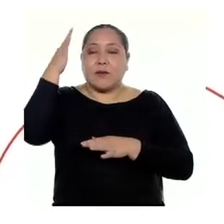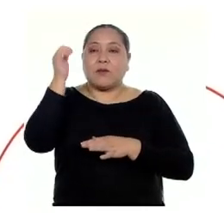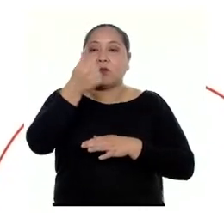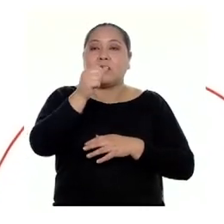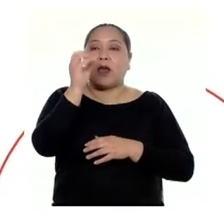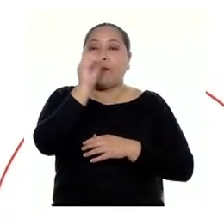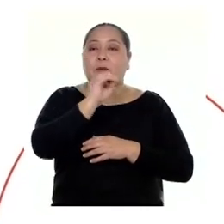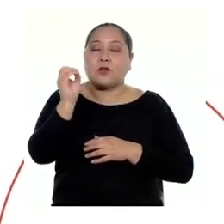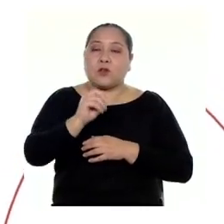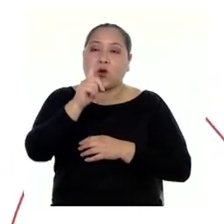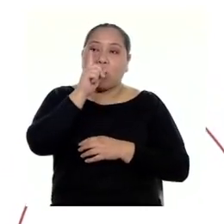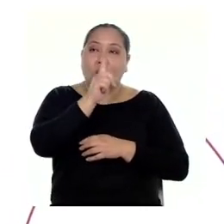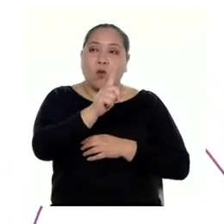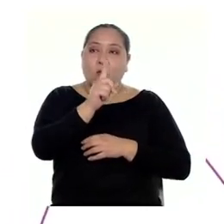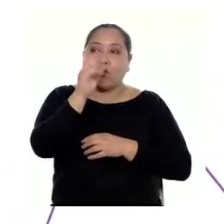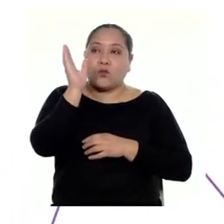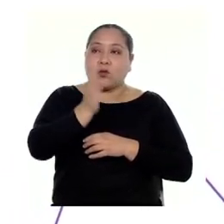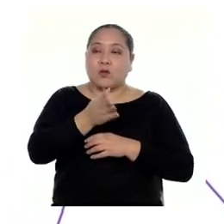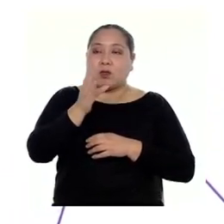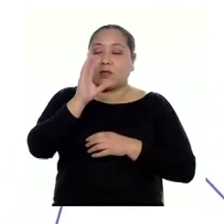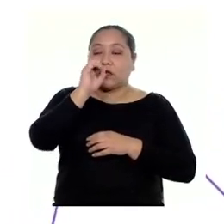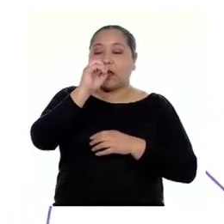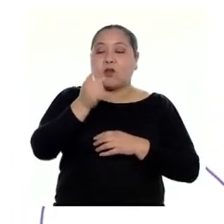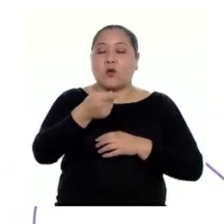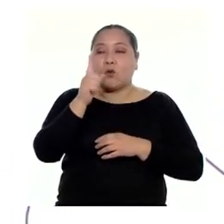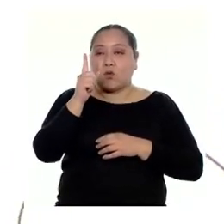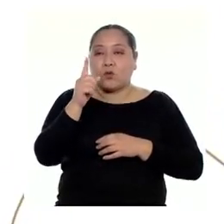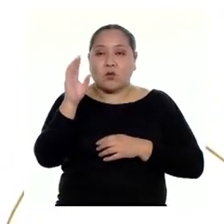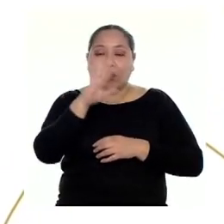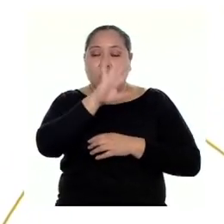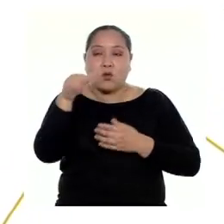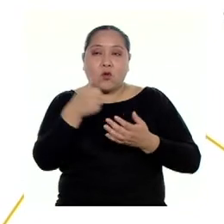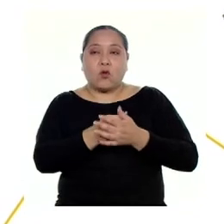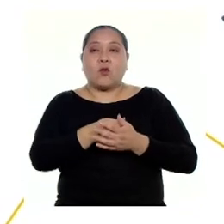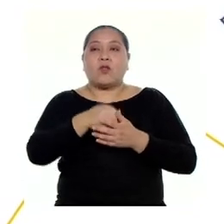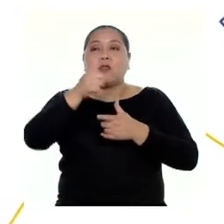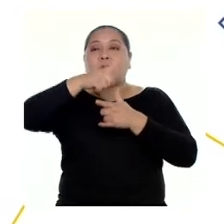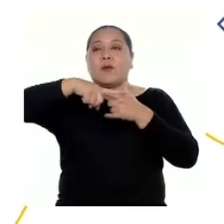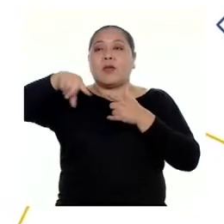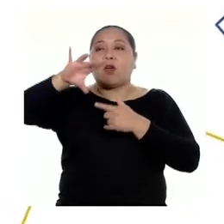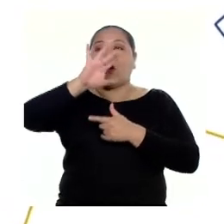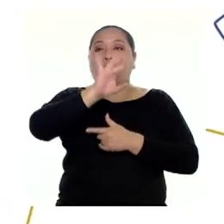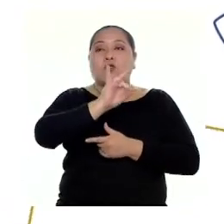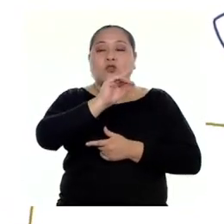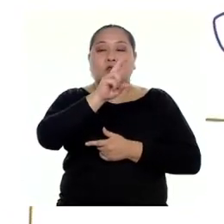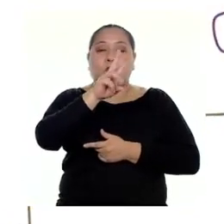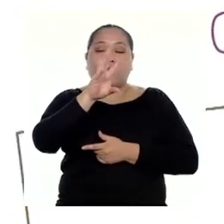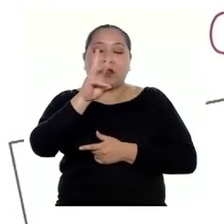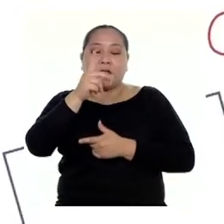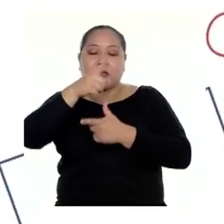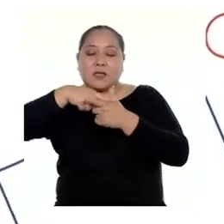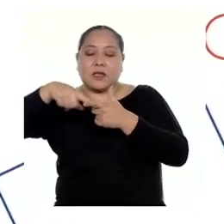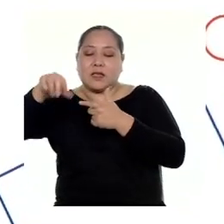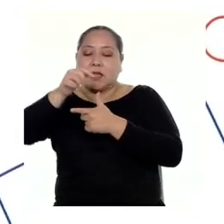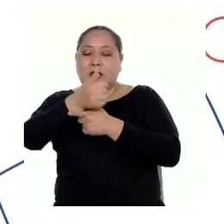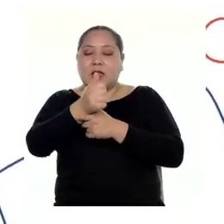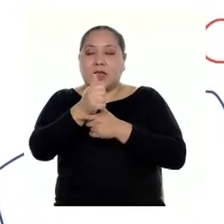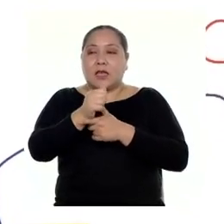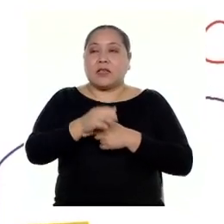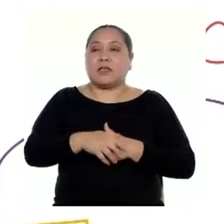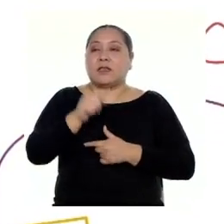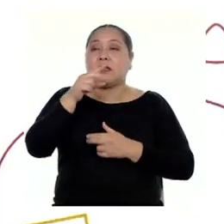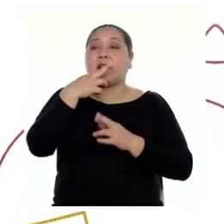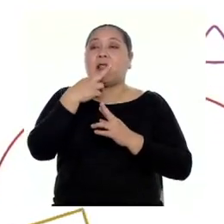10% es un décimo de nuestro total, solo debemos dividir 826 entre 10. El